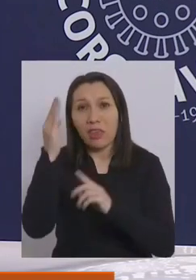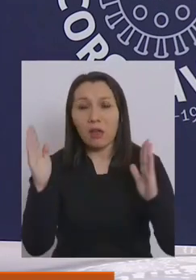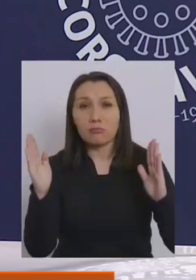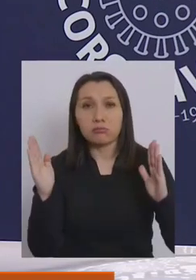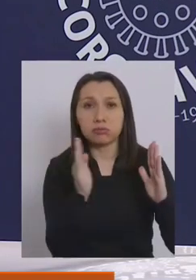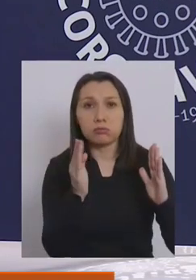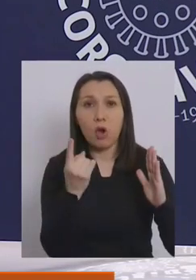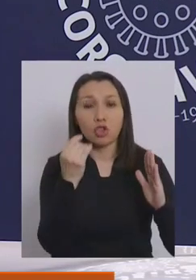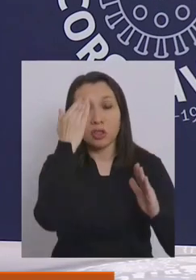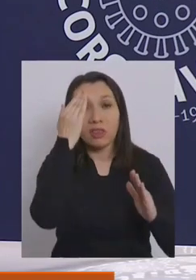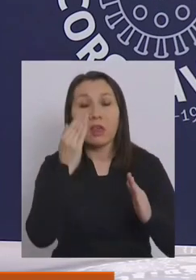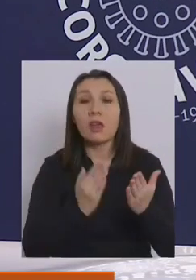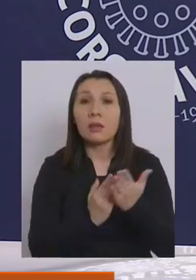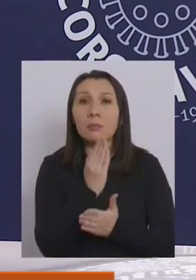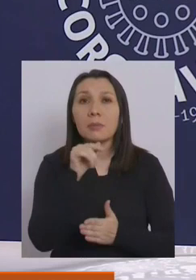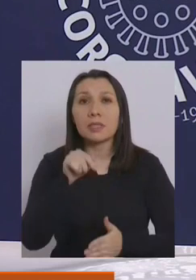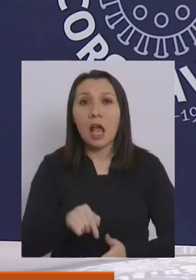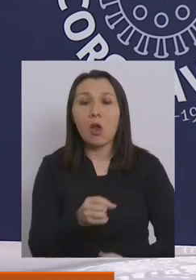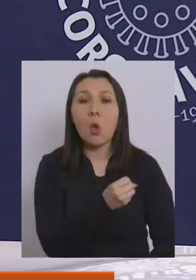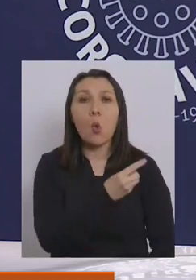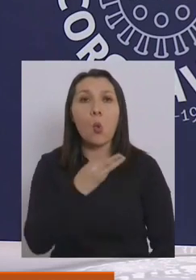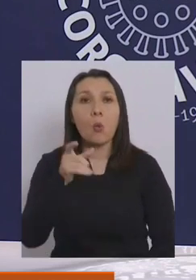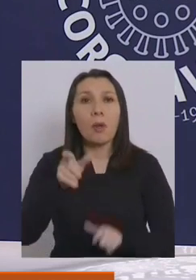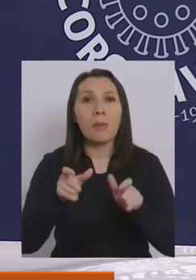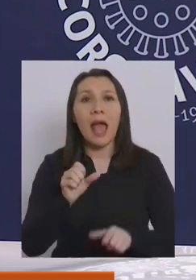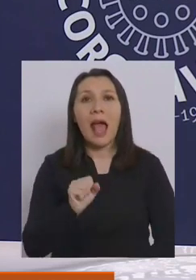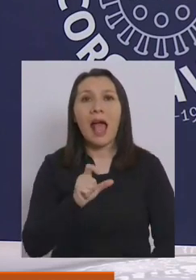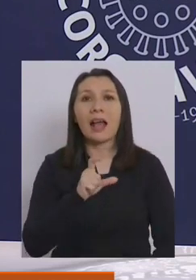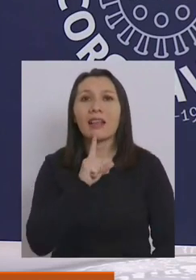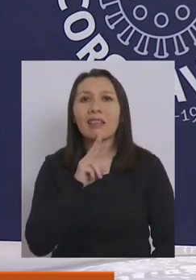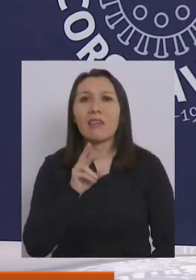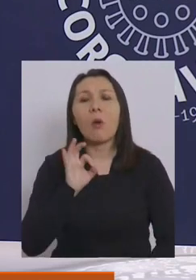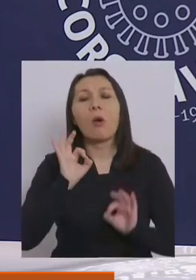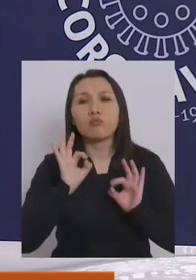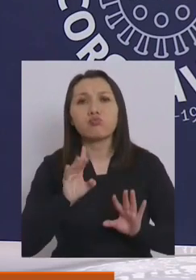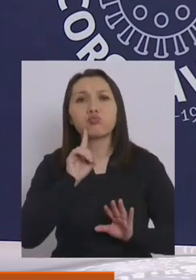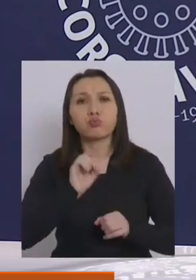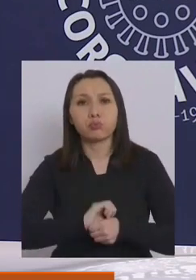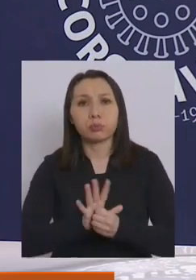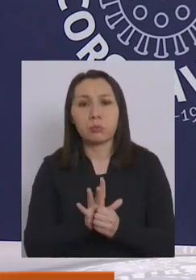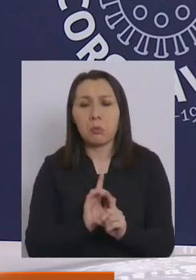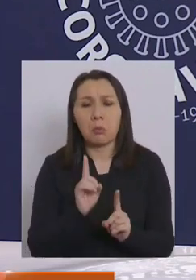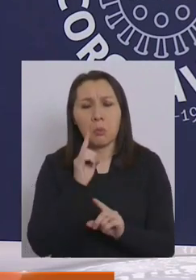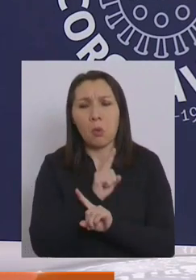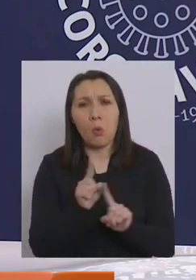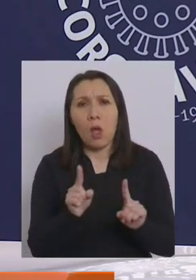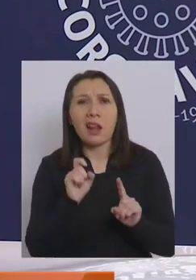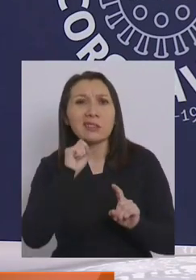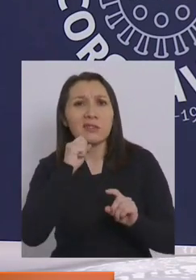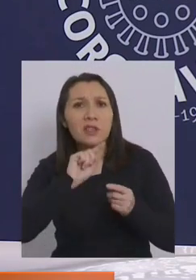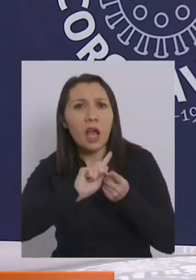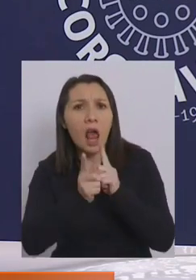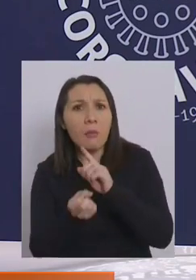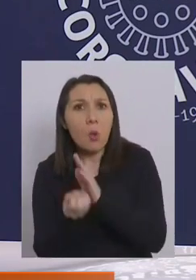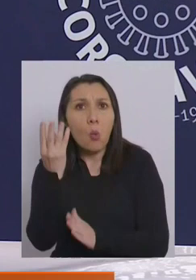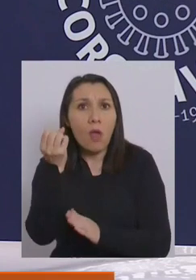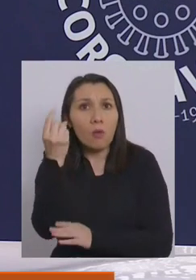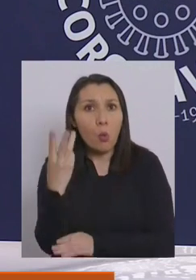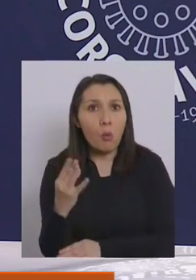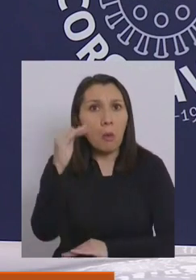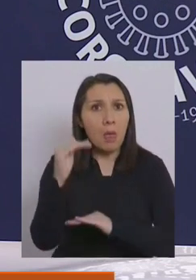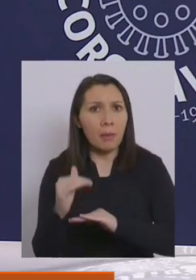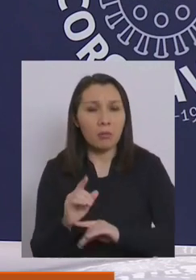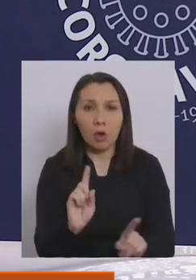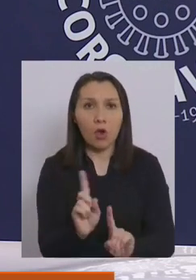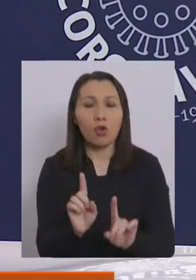en el día de hoy en el número de casos activos. Esto quiero decir que no incide en ningún caso el número de casos nuevos, y